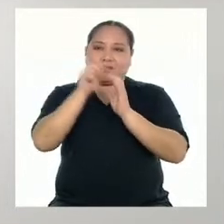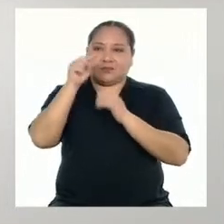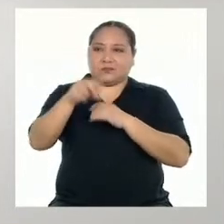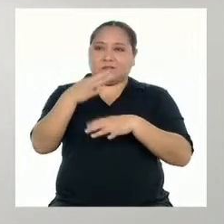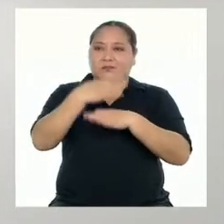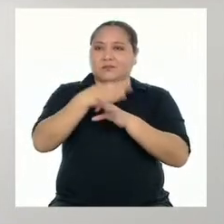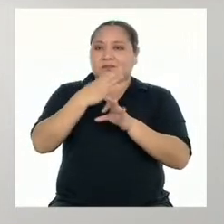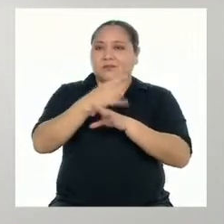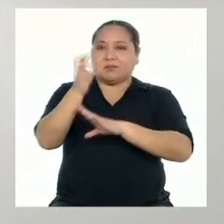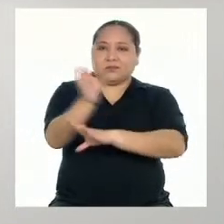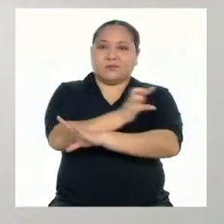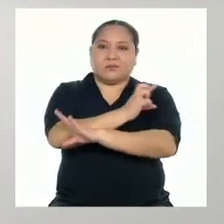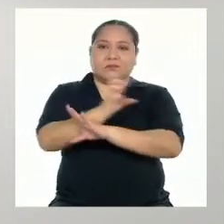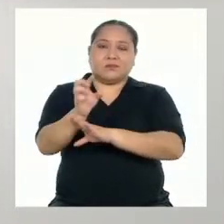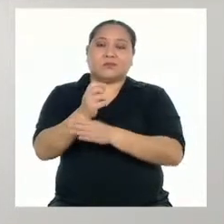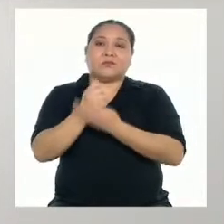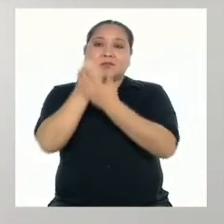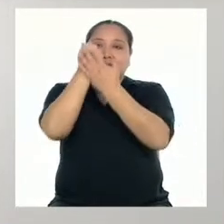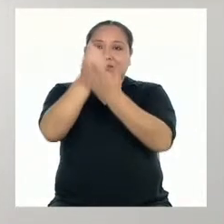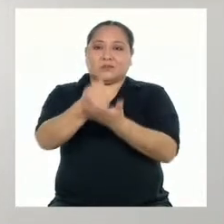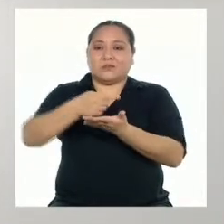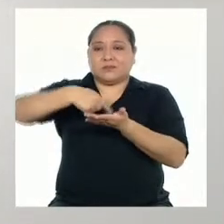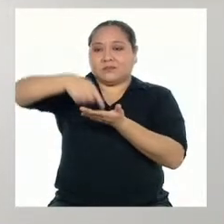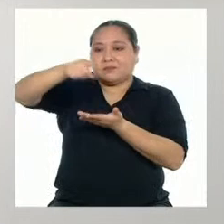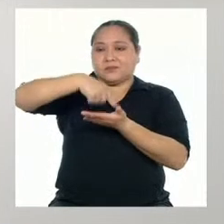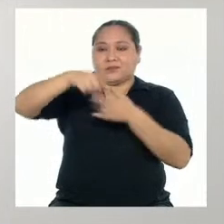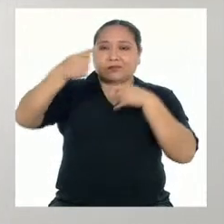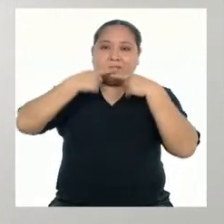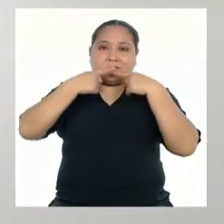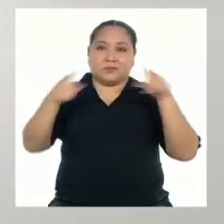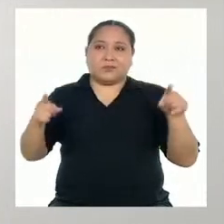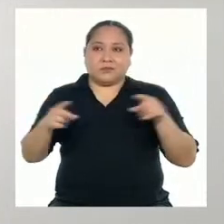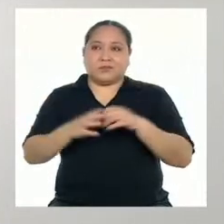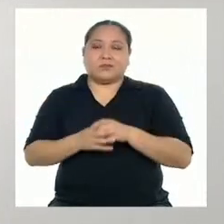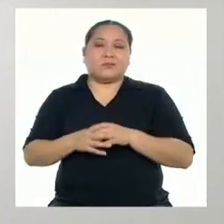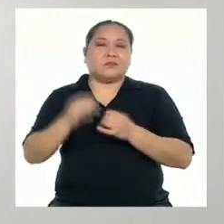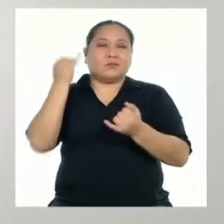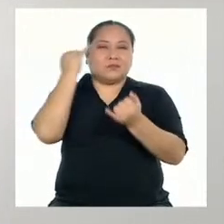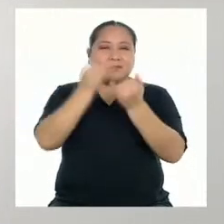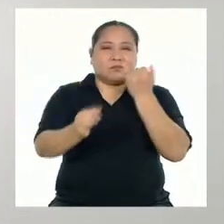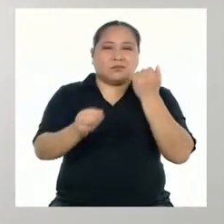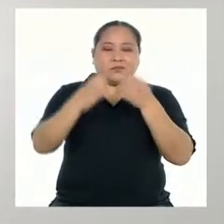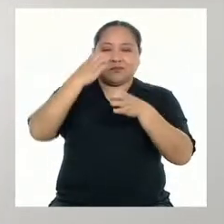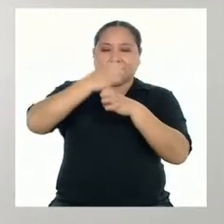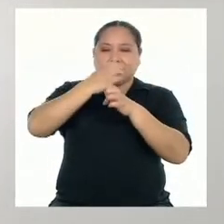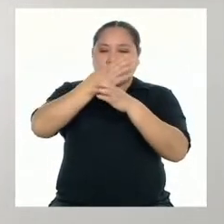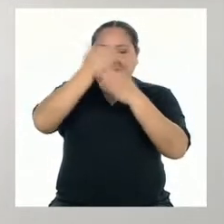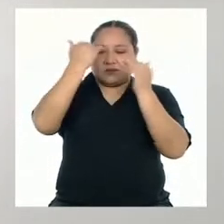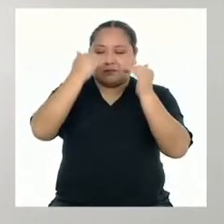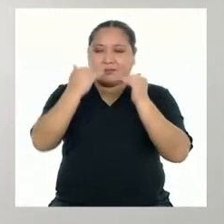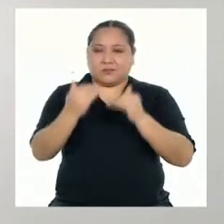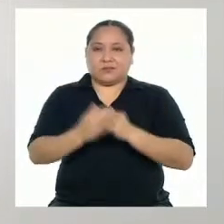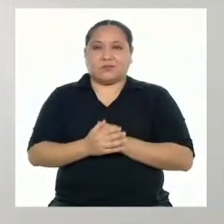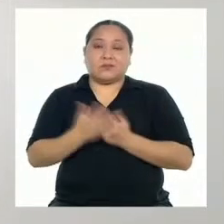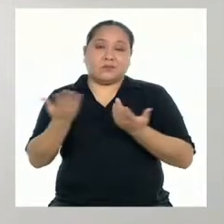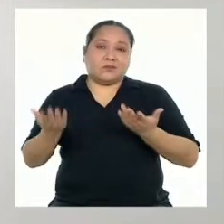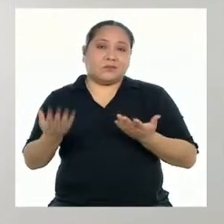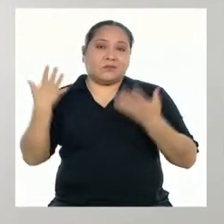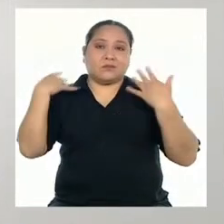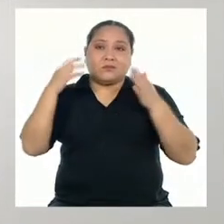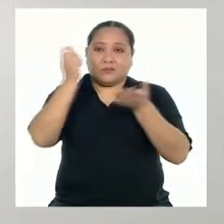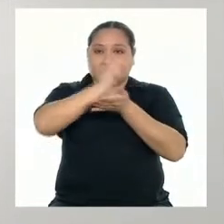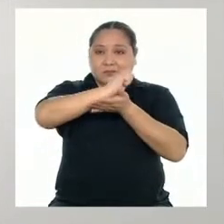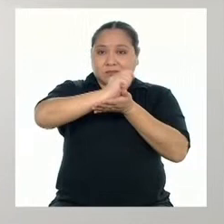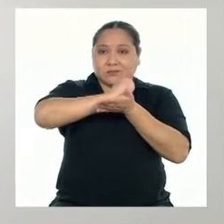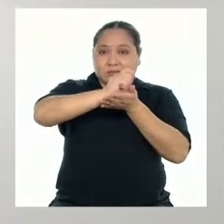una estrategia poética que ayuda a enviar mensajes y a romper estructuras. Entonces, una vez que